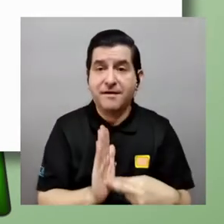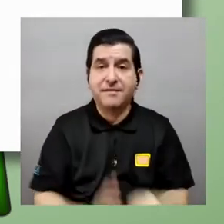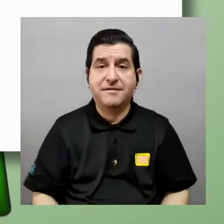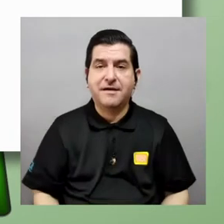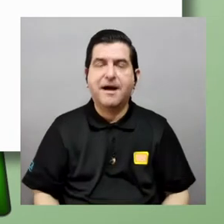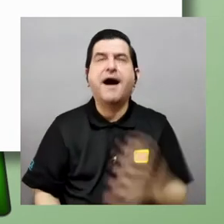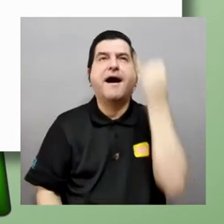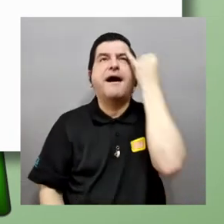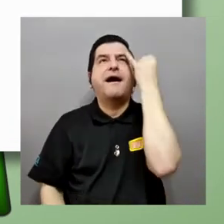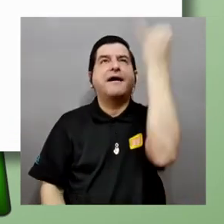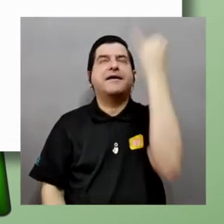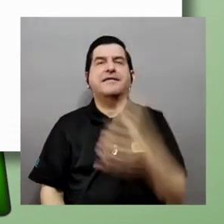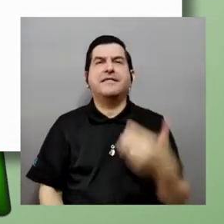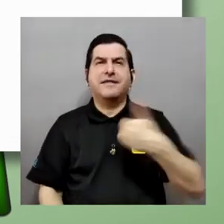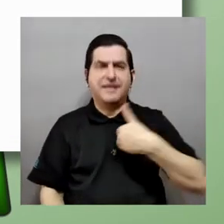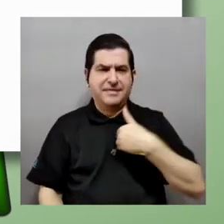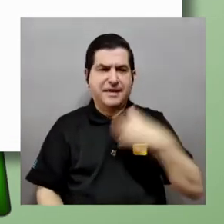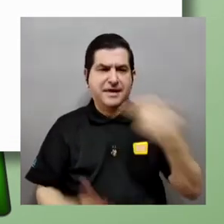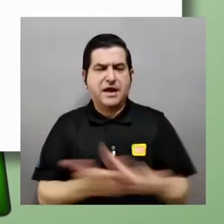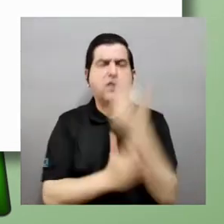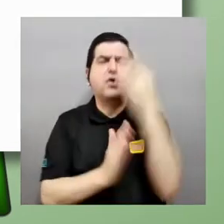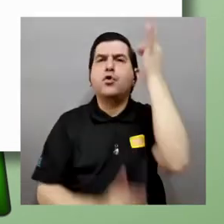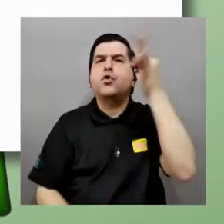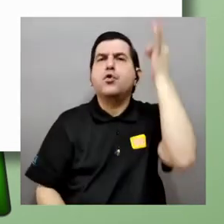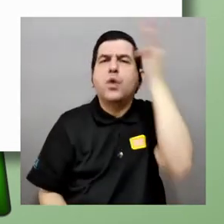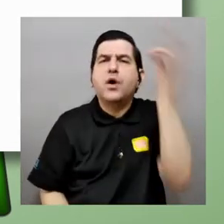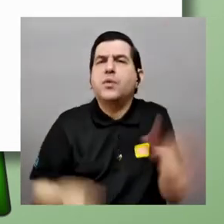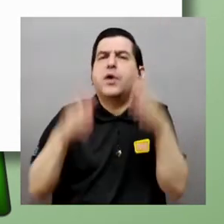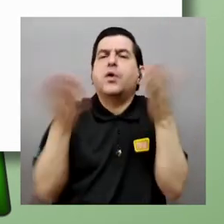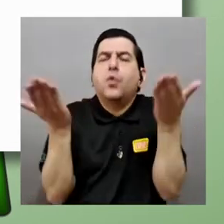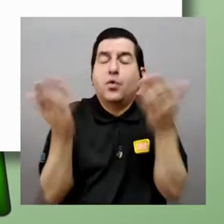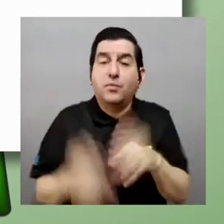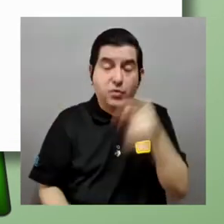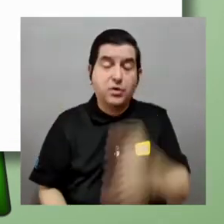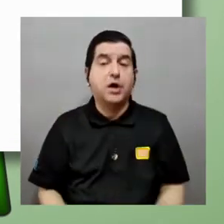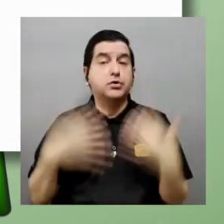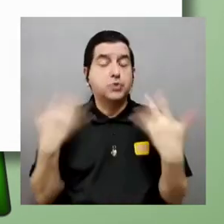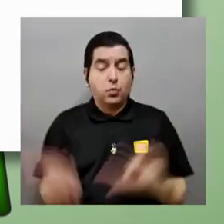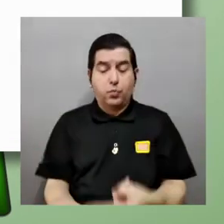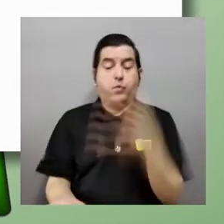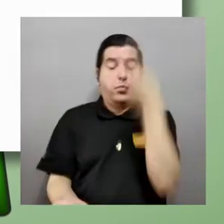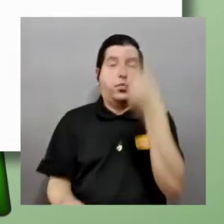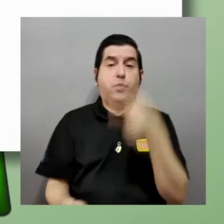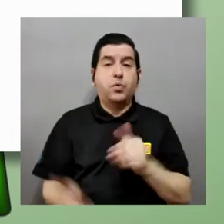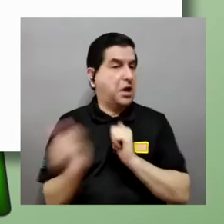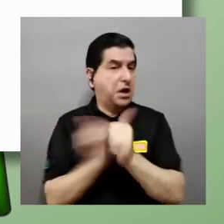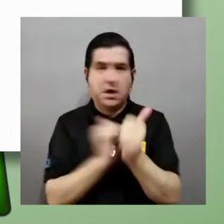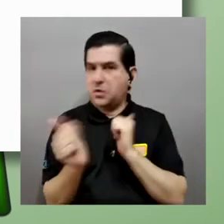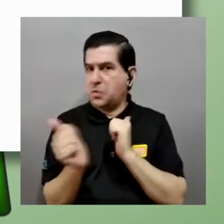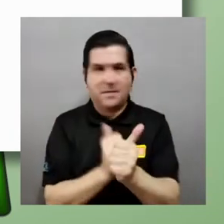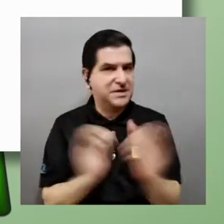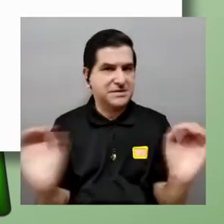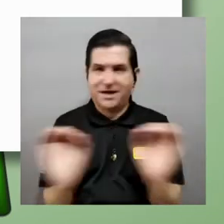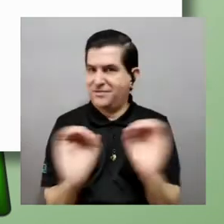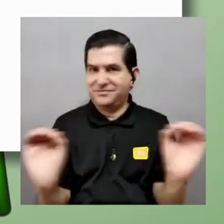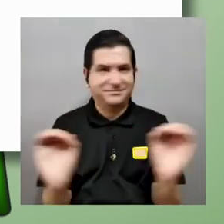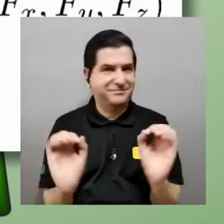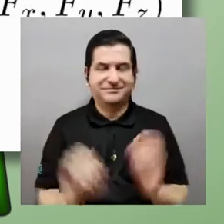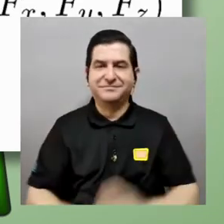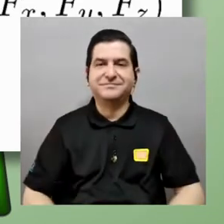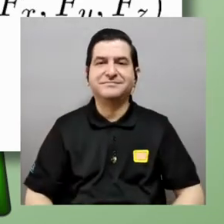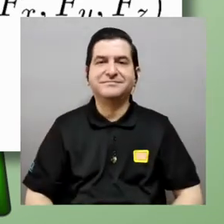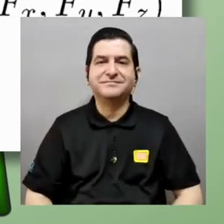y eso nos da una idea de cómo tienen que ser las nuevas teorías y eso es sumamente enriquecedor y eso no ha sido superado